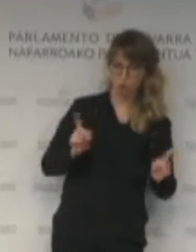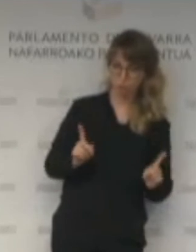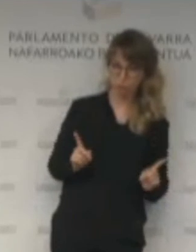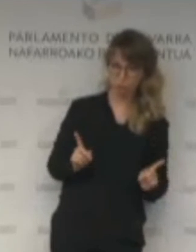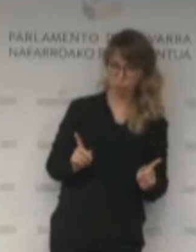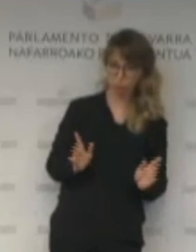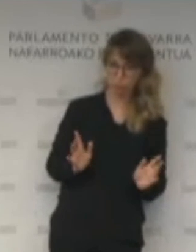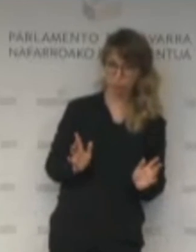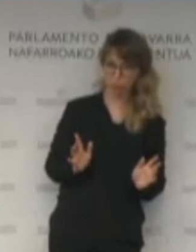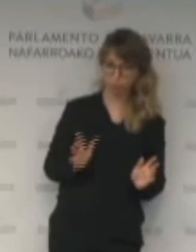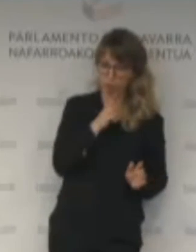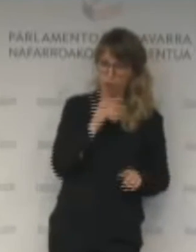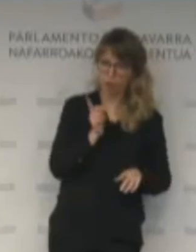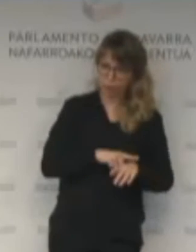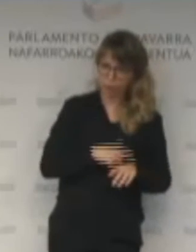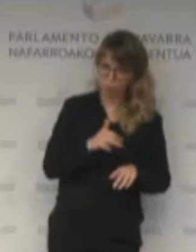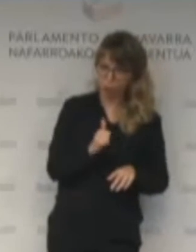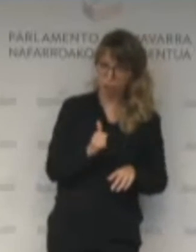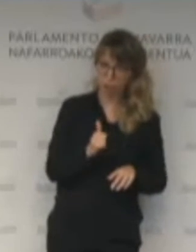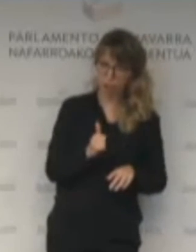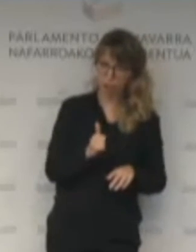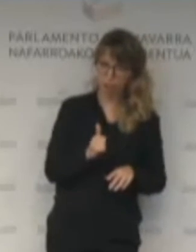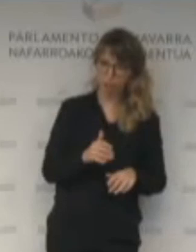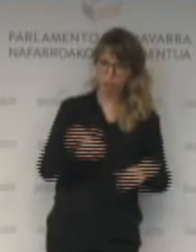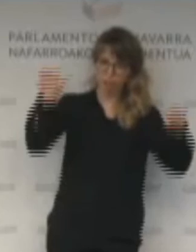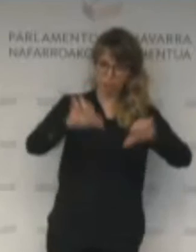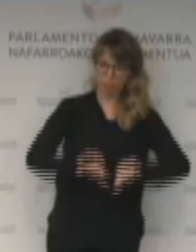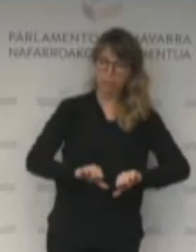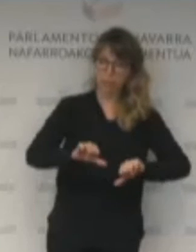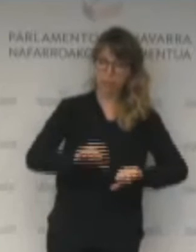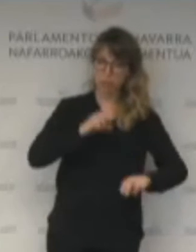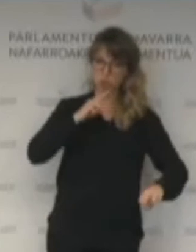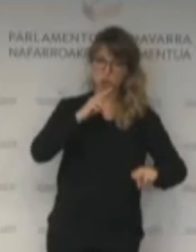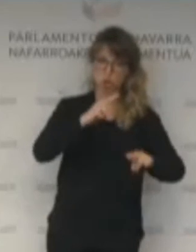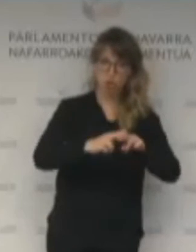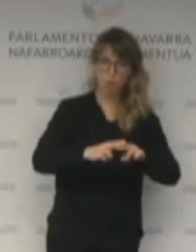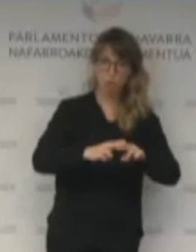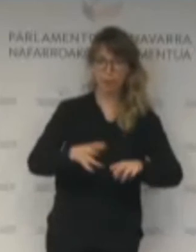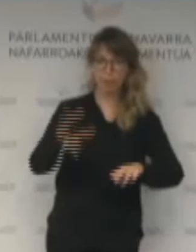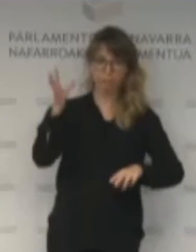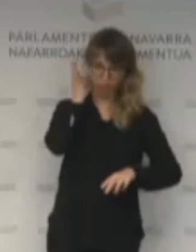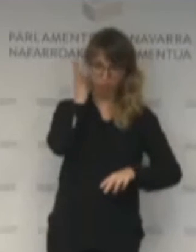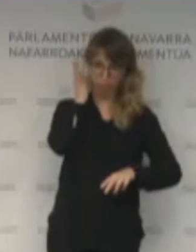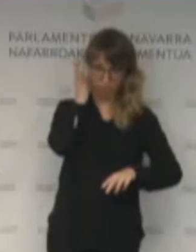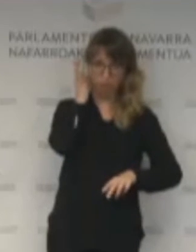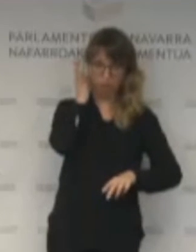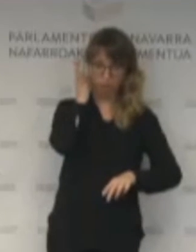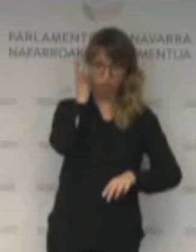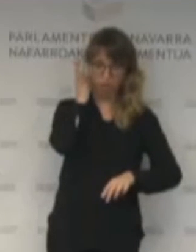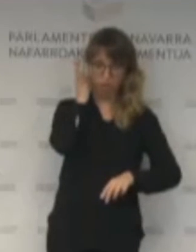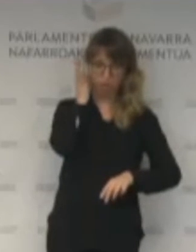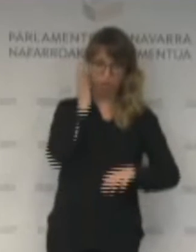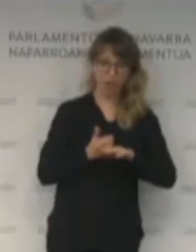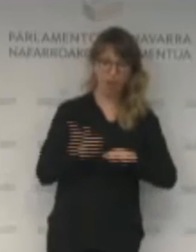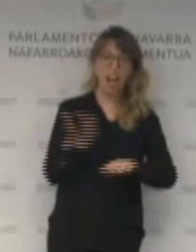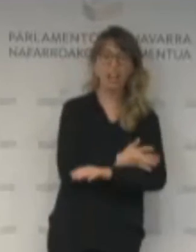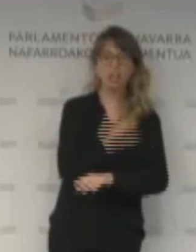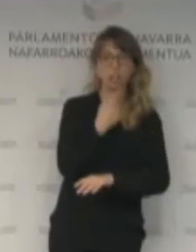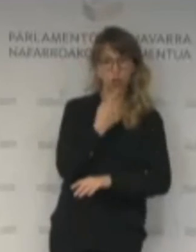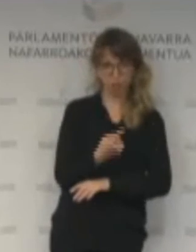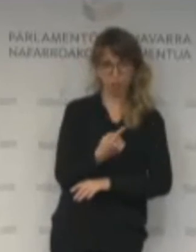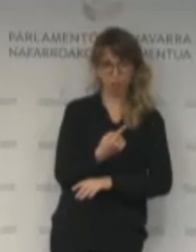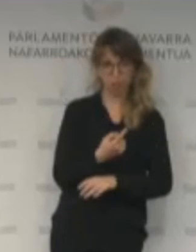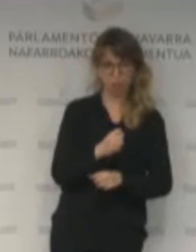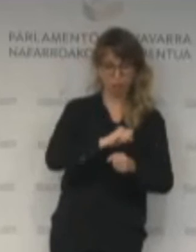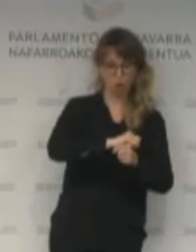Estamos a tiempo. La crisis tiene nombre en femenino. Es más, antes lo decía el COVID,